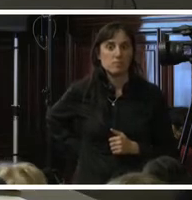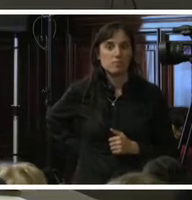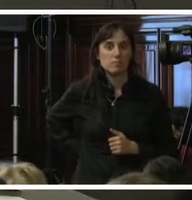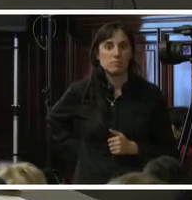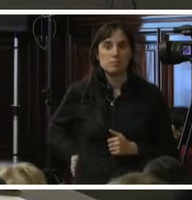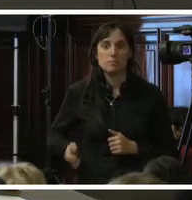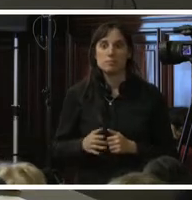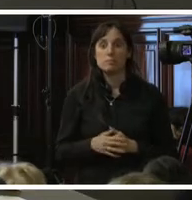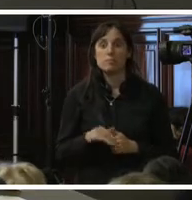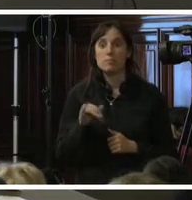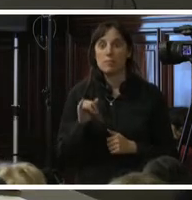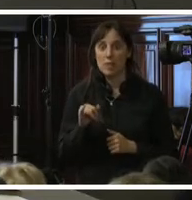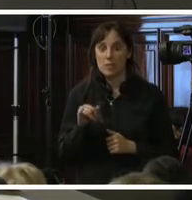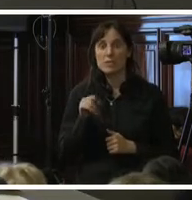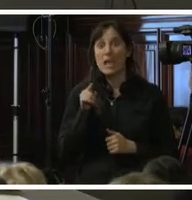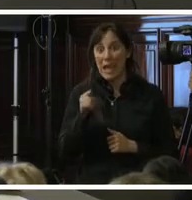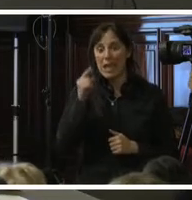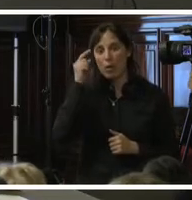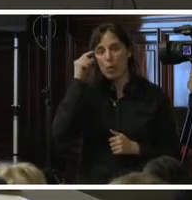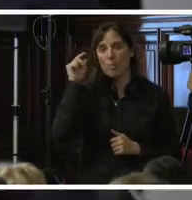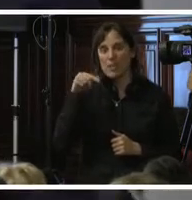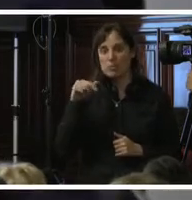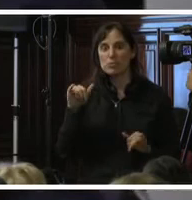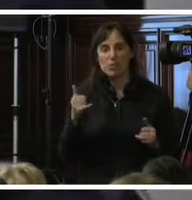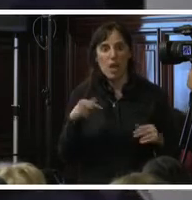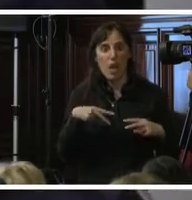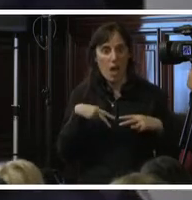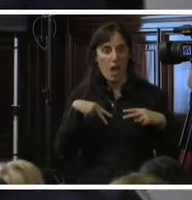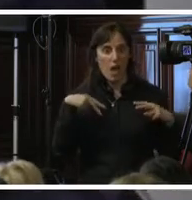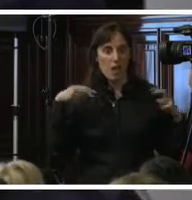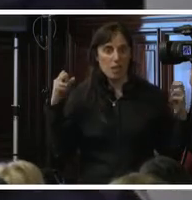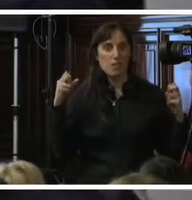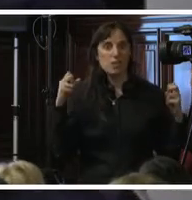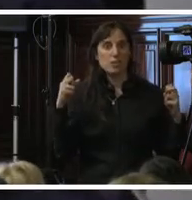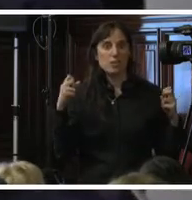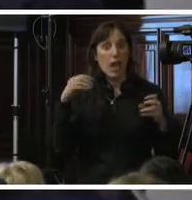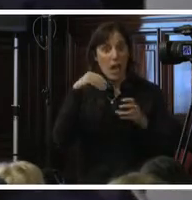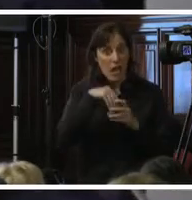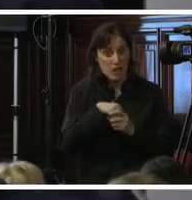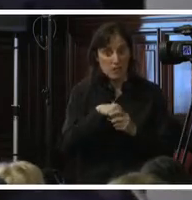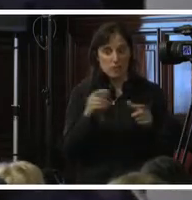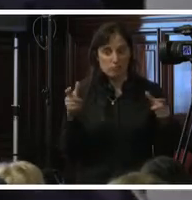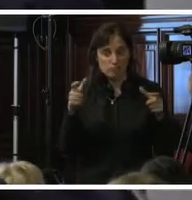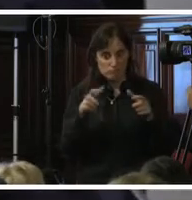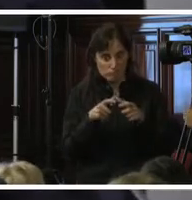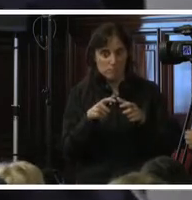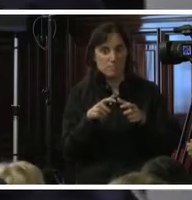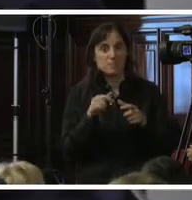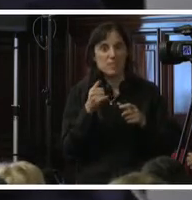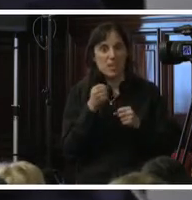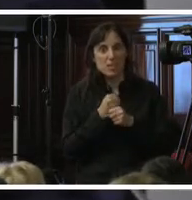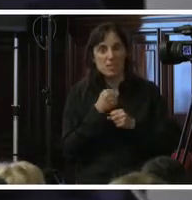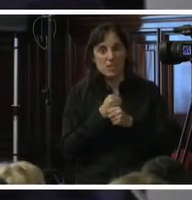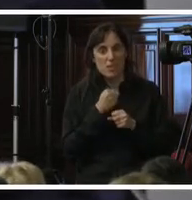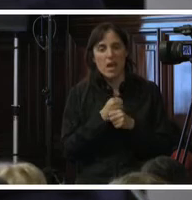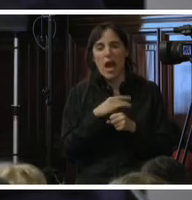Sí, realmente esa opinión consultiva es objeto de análisis dentro de la relatoría. Está trabajando ahí un